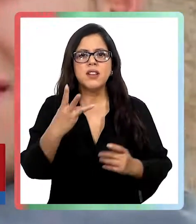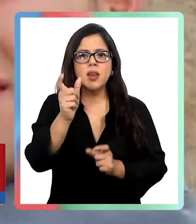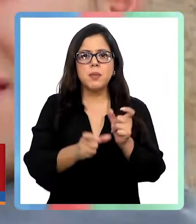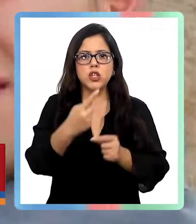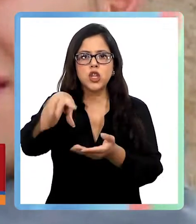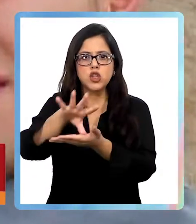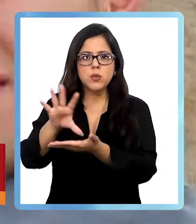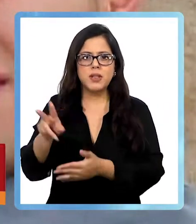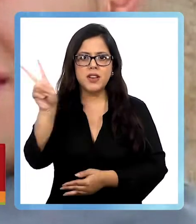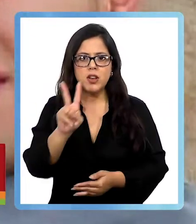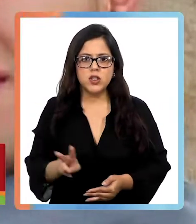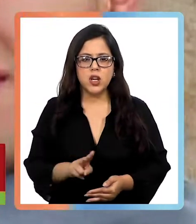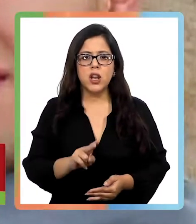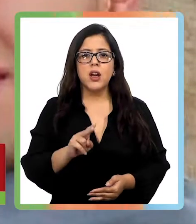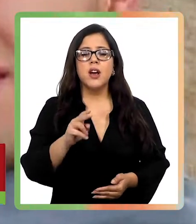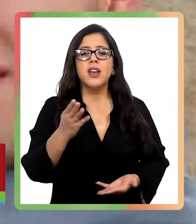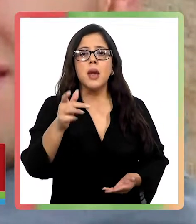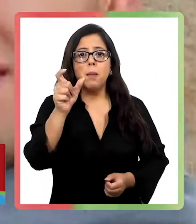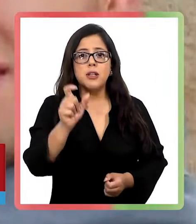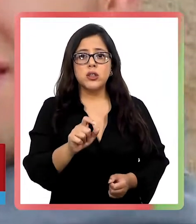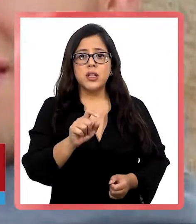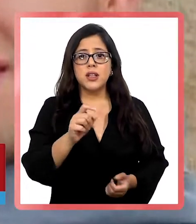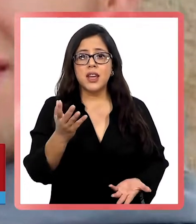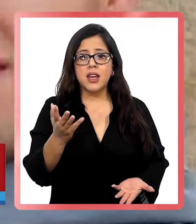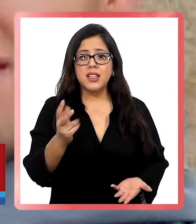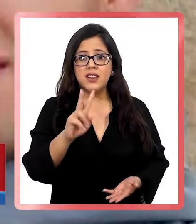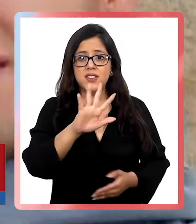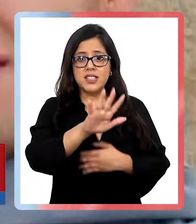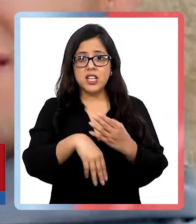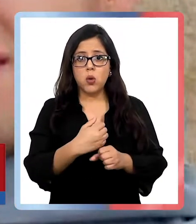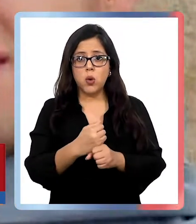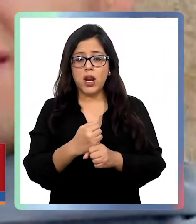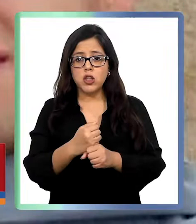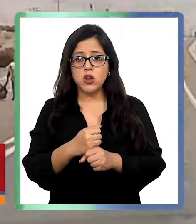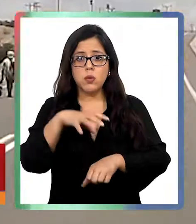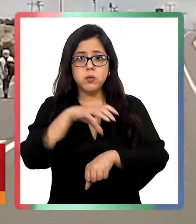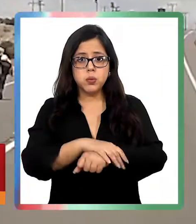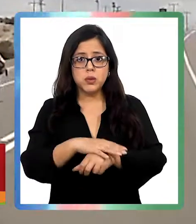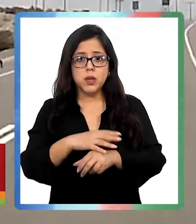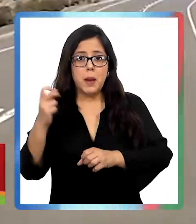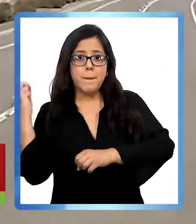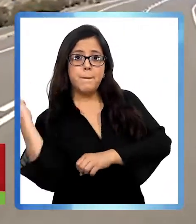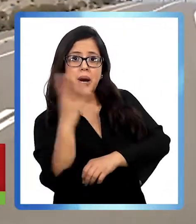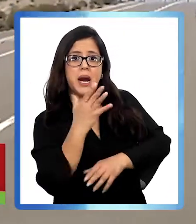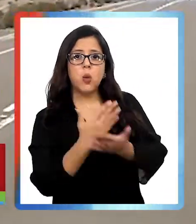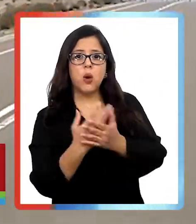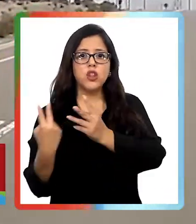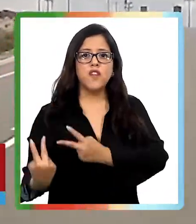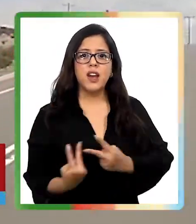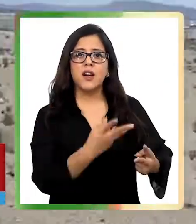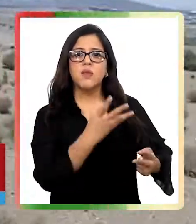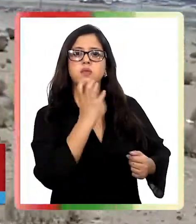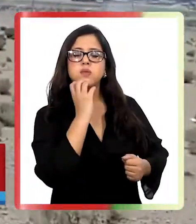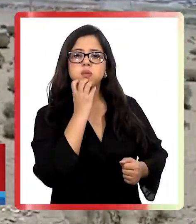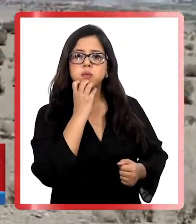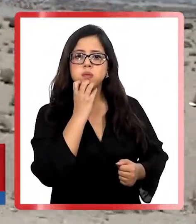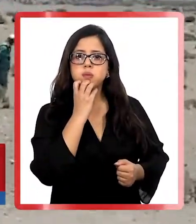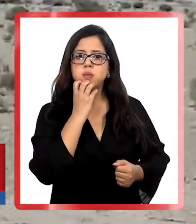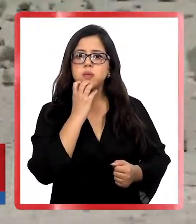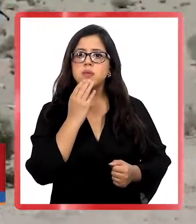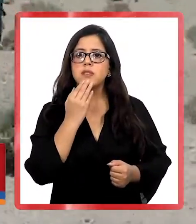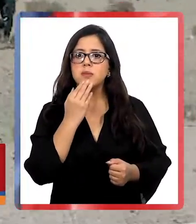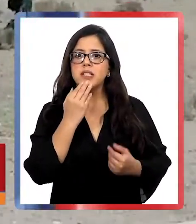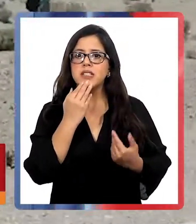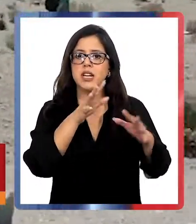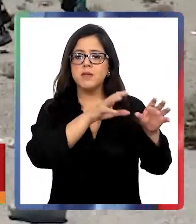venezolanos. Bayron Castillo, de 25 años, fue detenido a piedrazos cuando viajaba a Antofagasta y fue lanzado desde